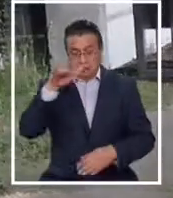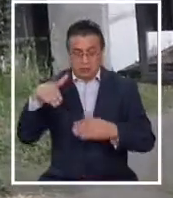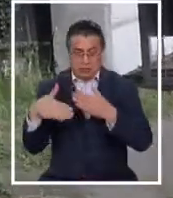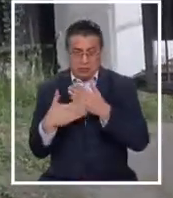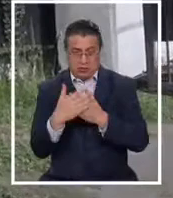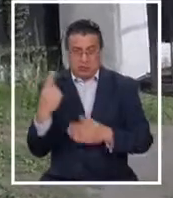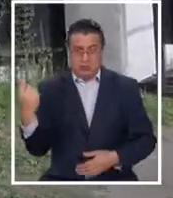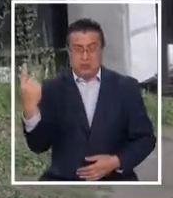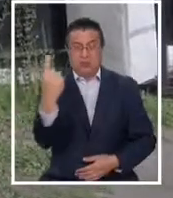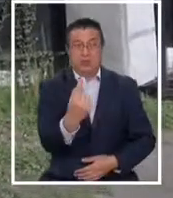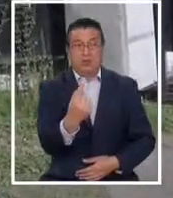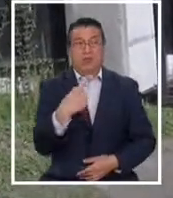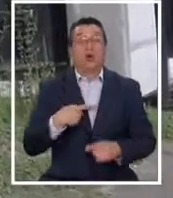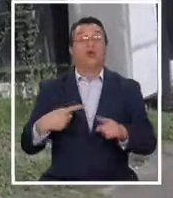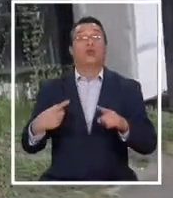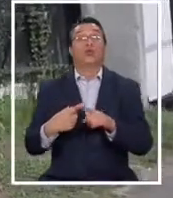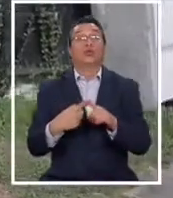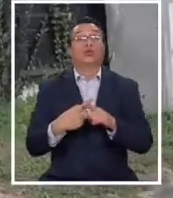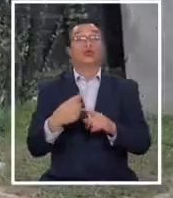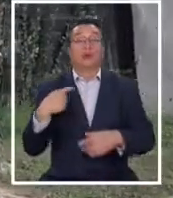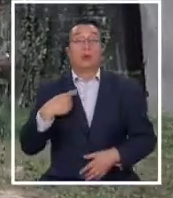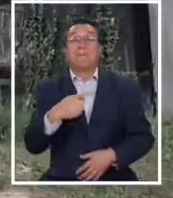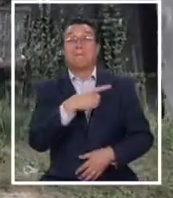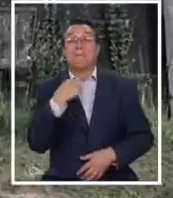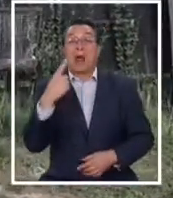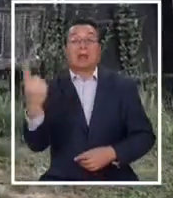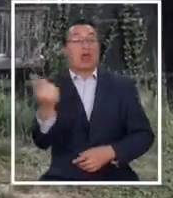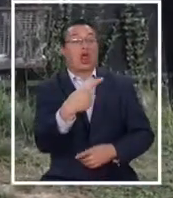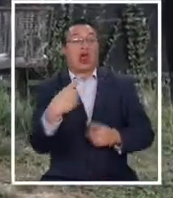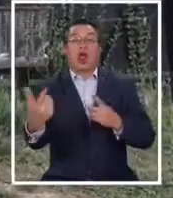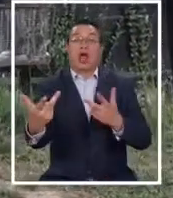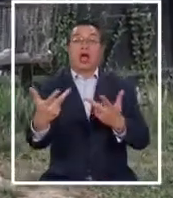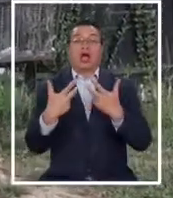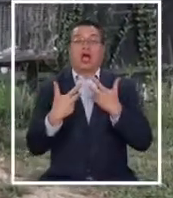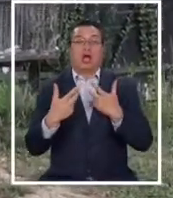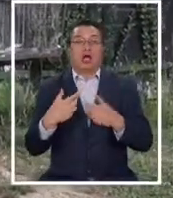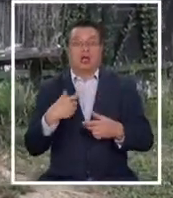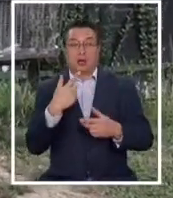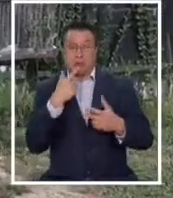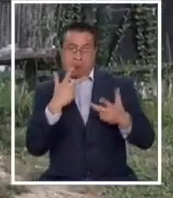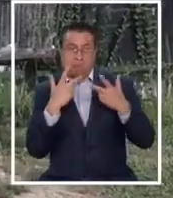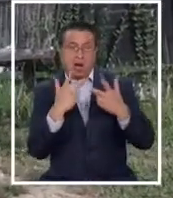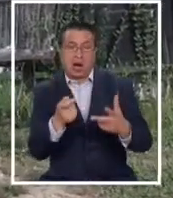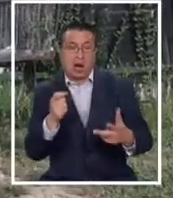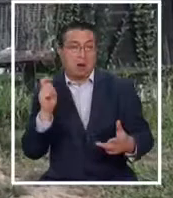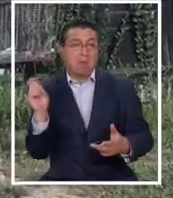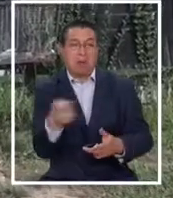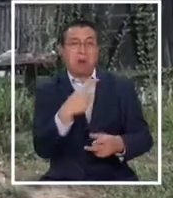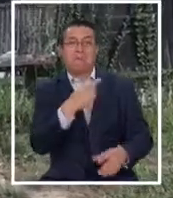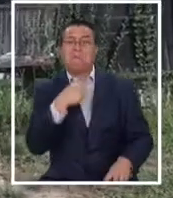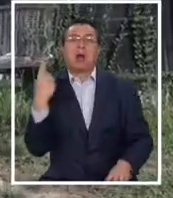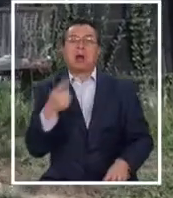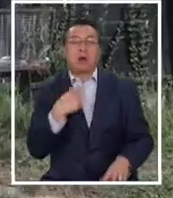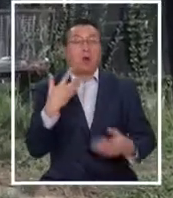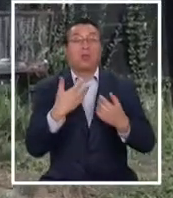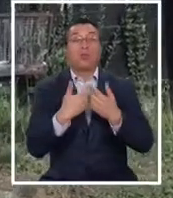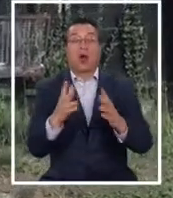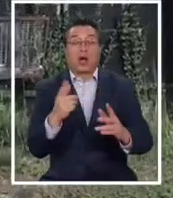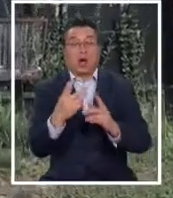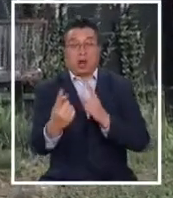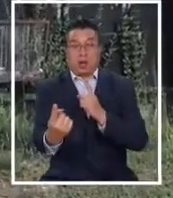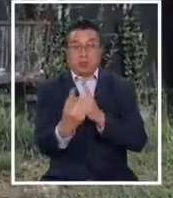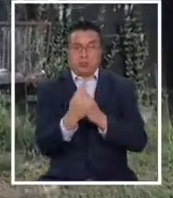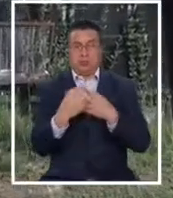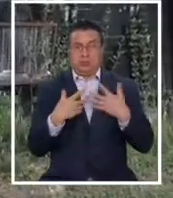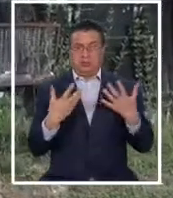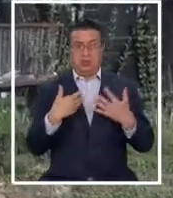madrugada, con cuchillos, a matar a toda la gente, a ofrecerle la muerte a cualquiera que se le cruzara por el camino,